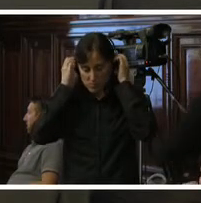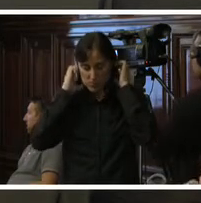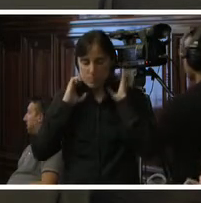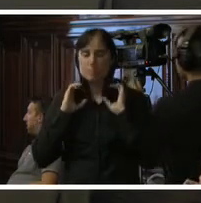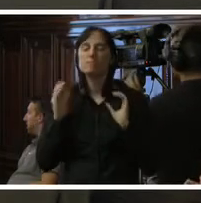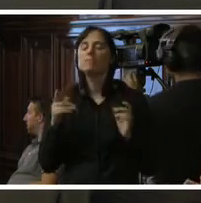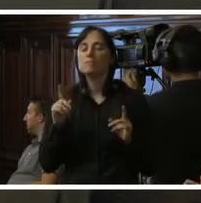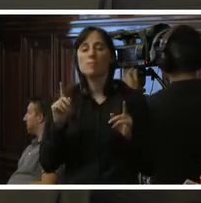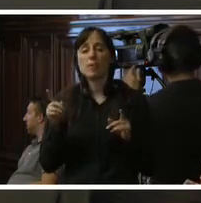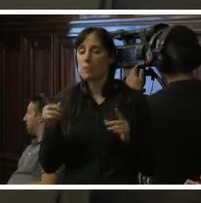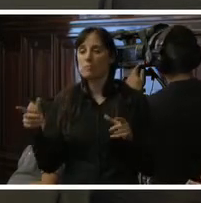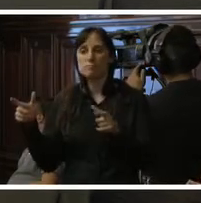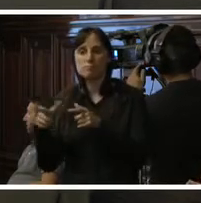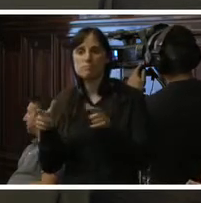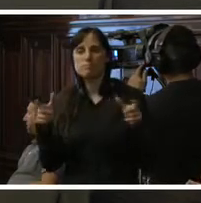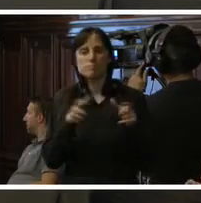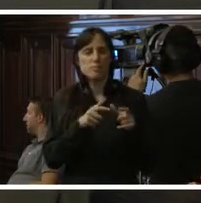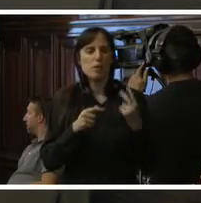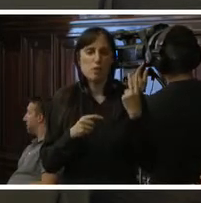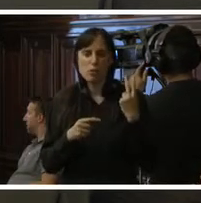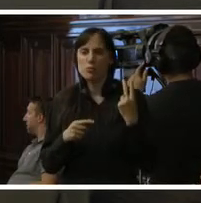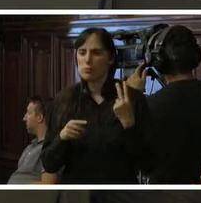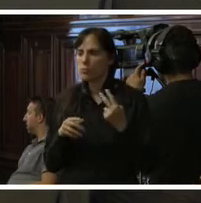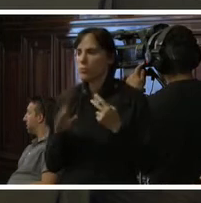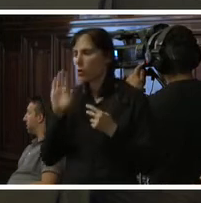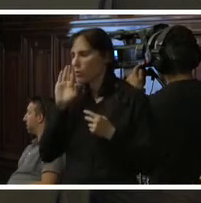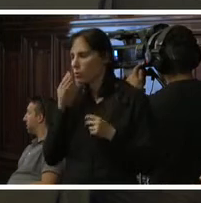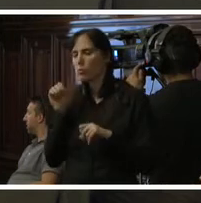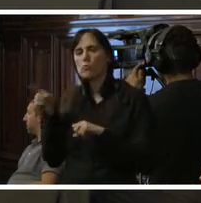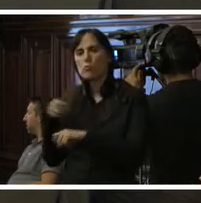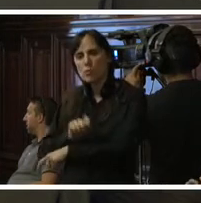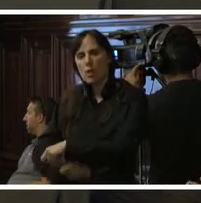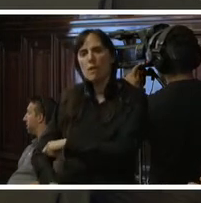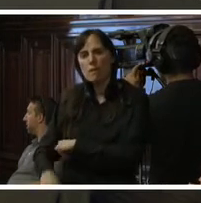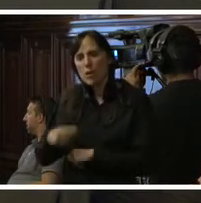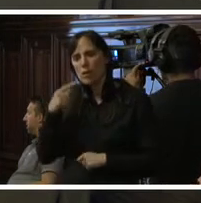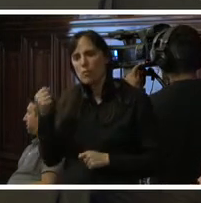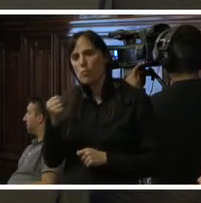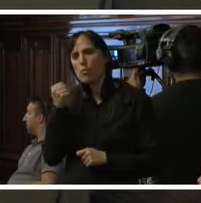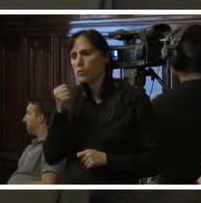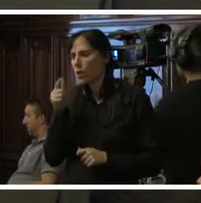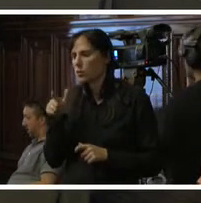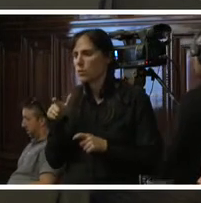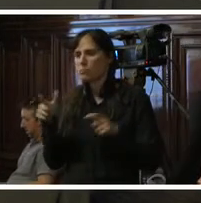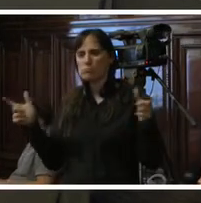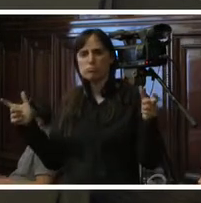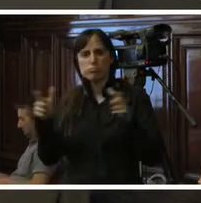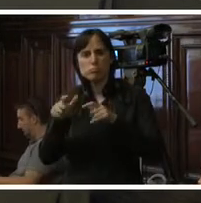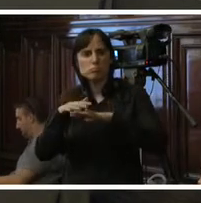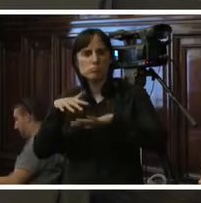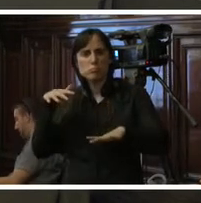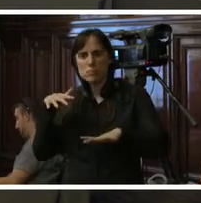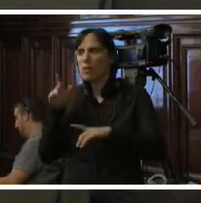Esmeralda en reconocer sus esfuerzos, la importancia de esta audiencia y de paso